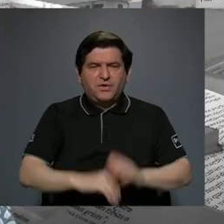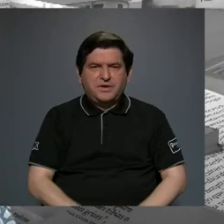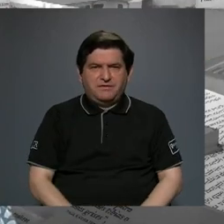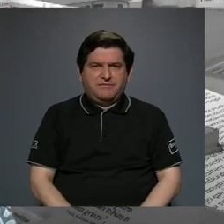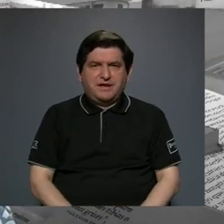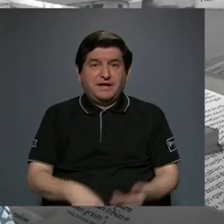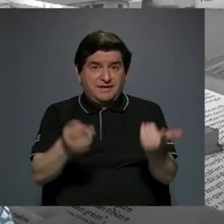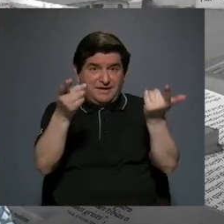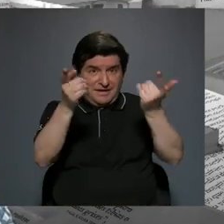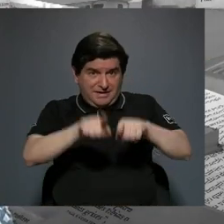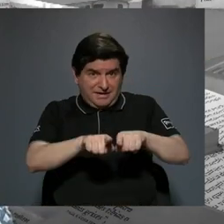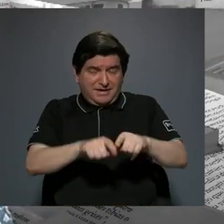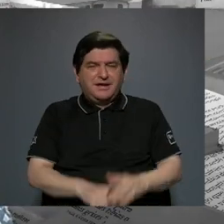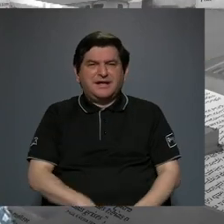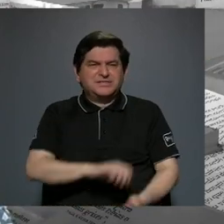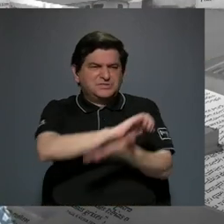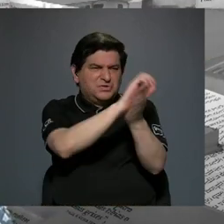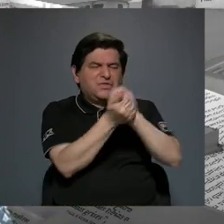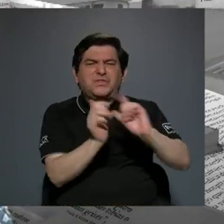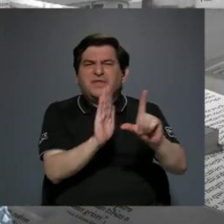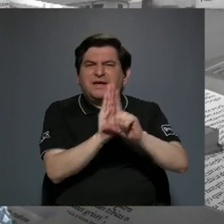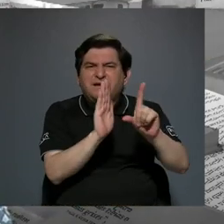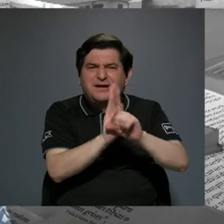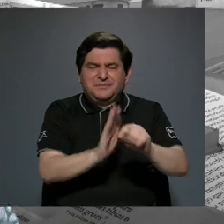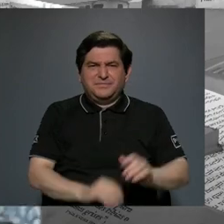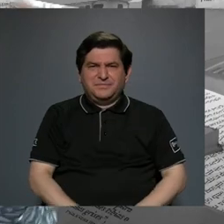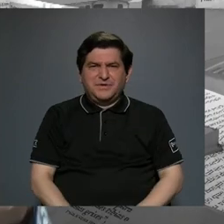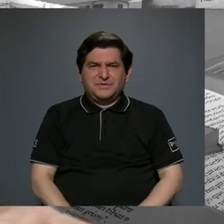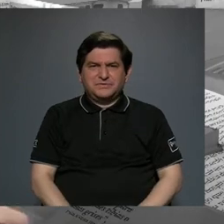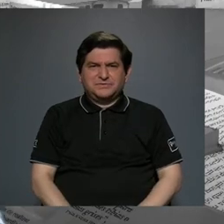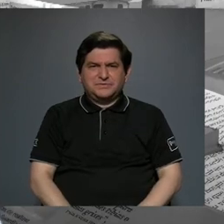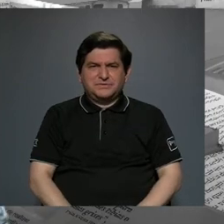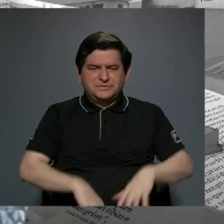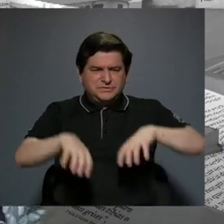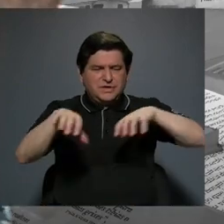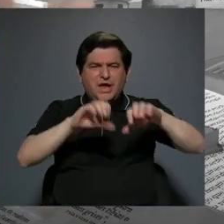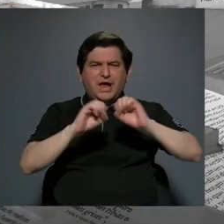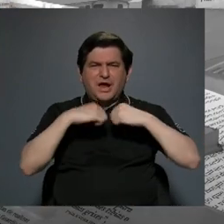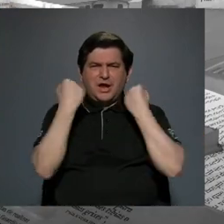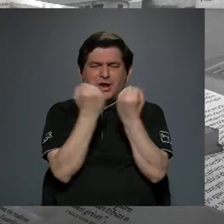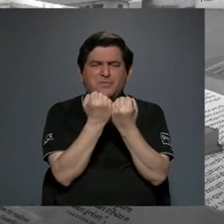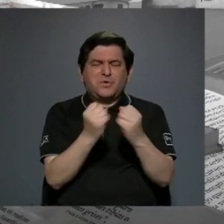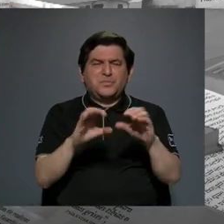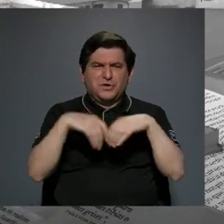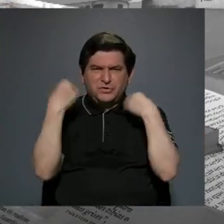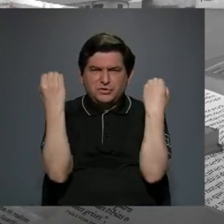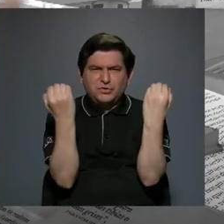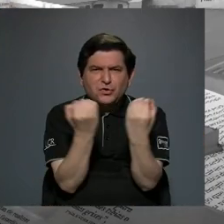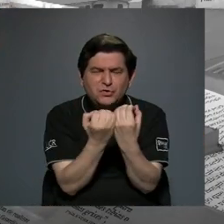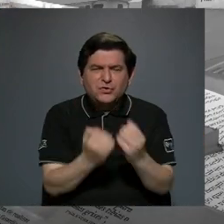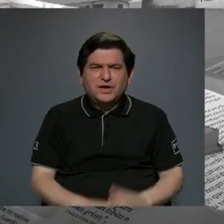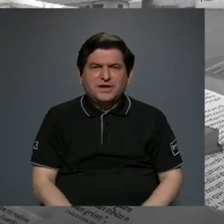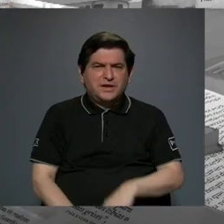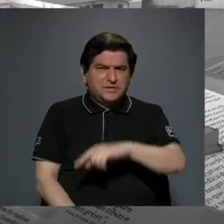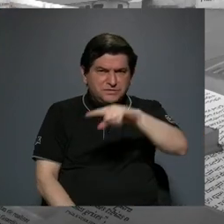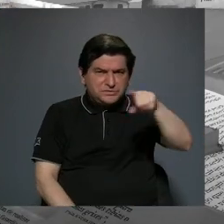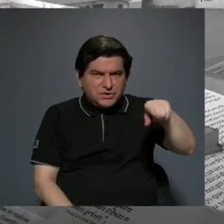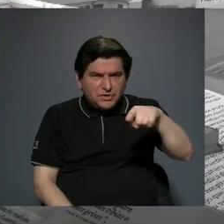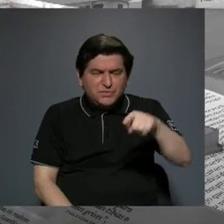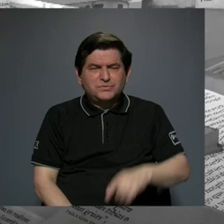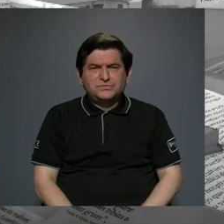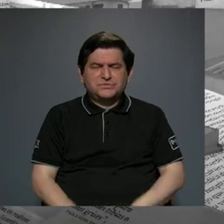hacer reformas, ¿cómo lo ve este movimiento sindical y estas organizaciones en las cuales usted